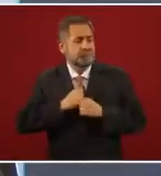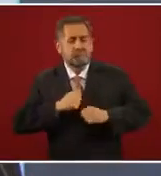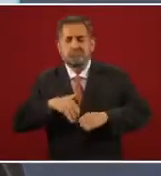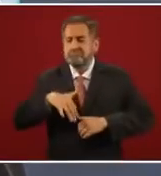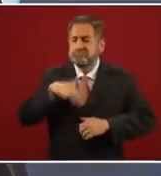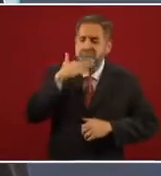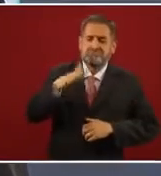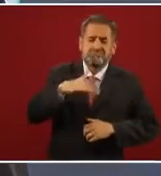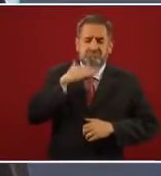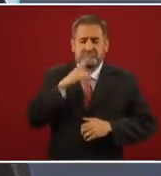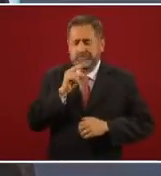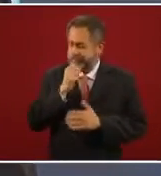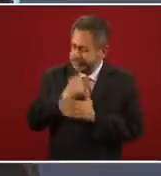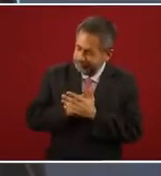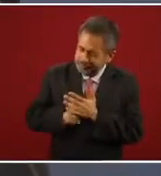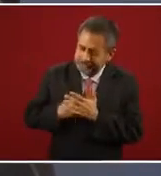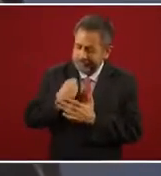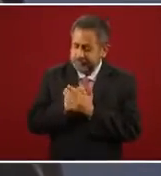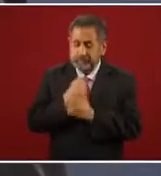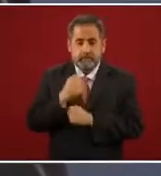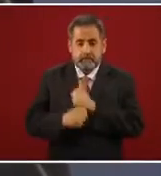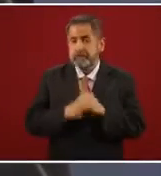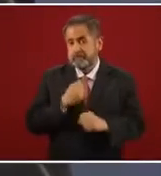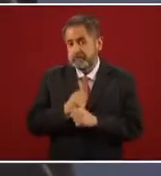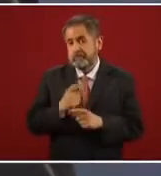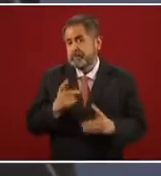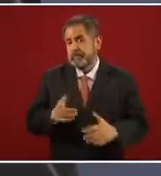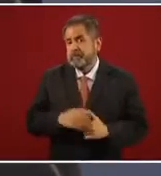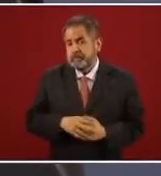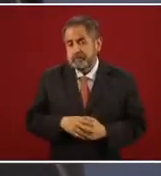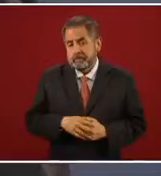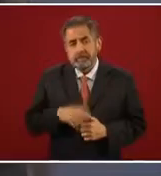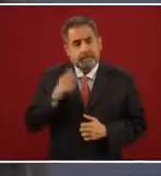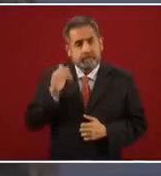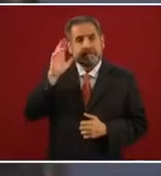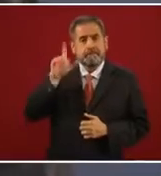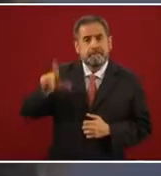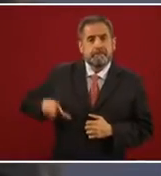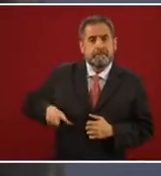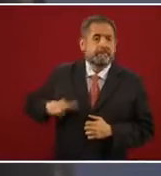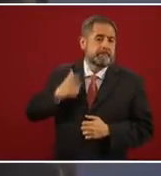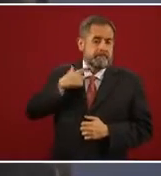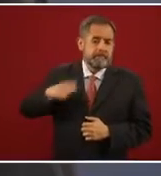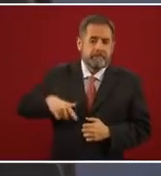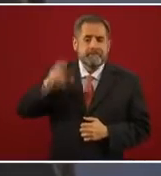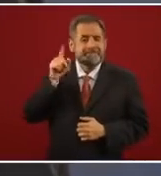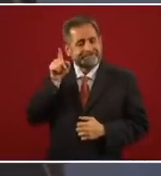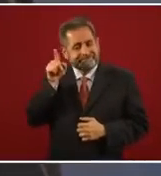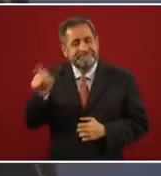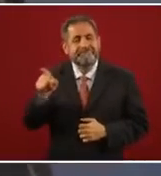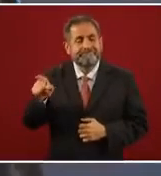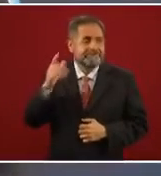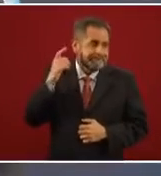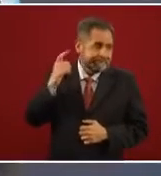que es el régimen que destruyó